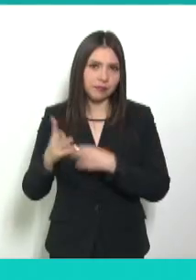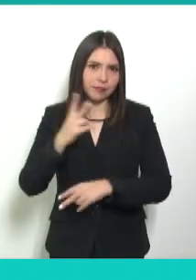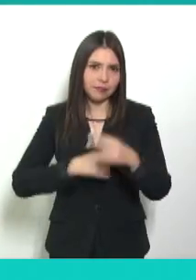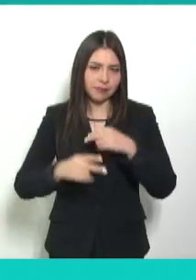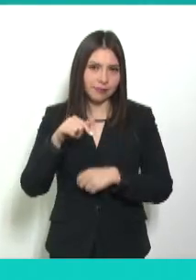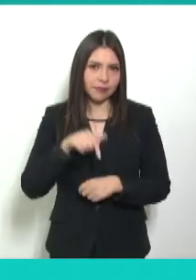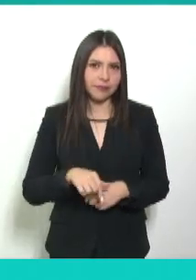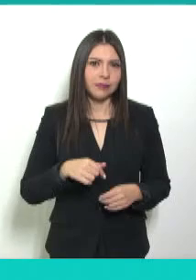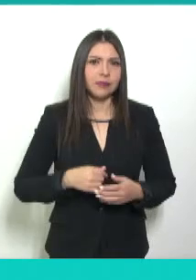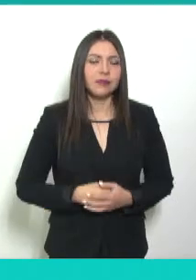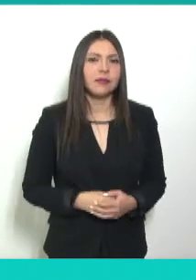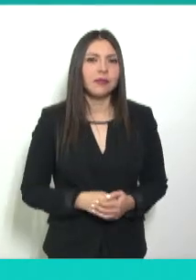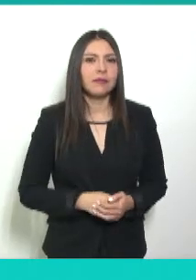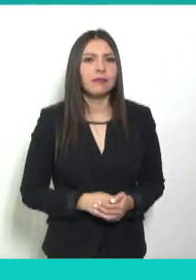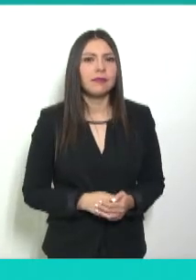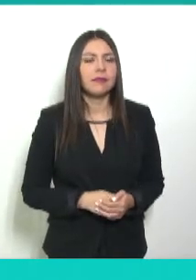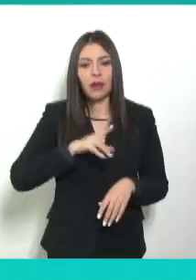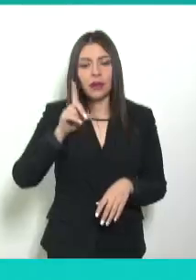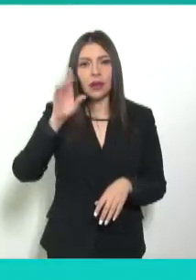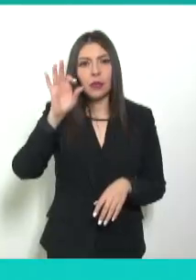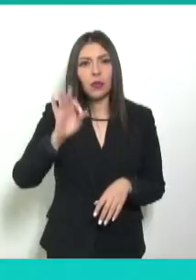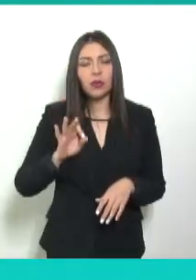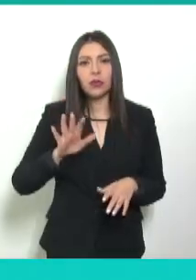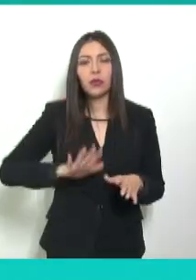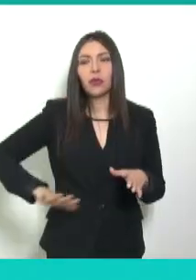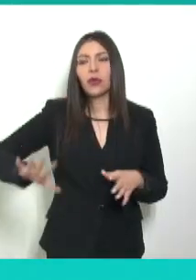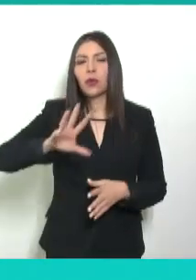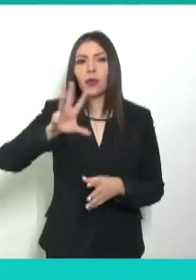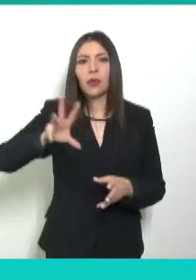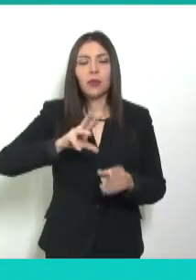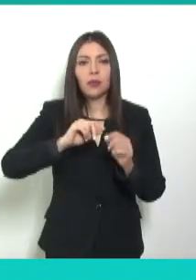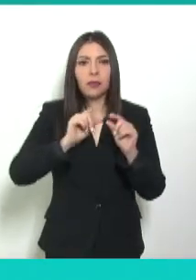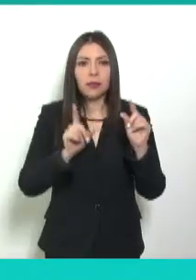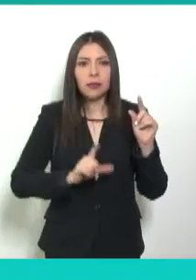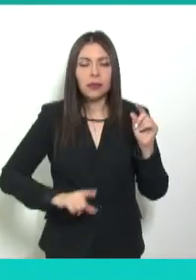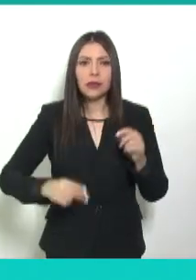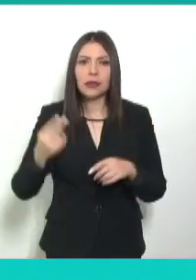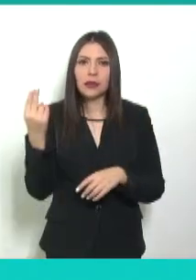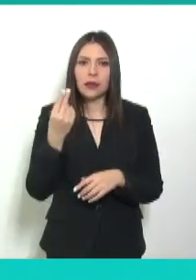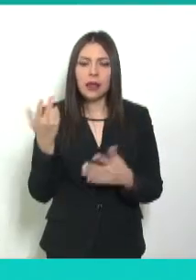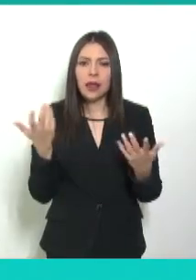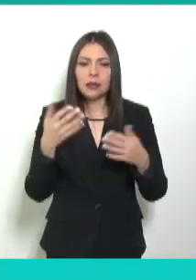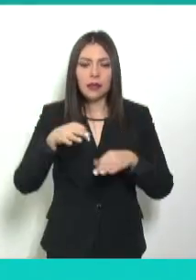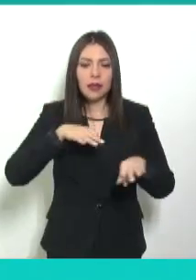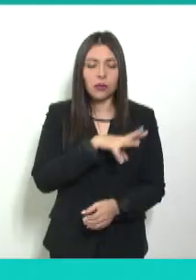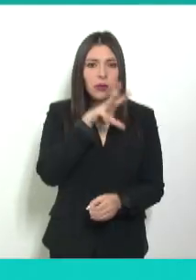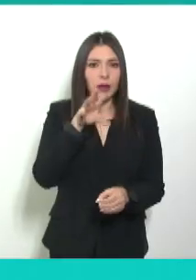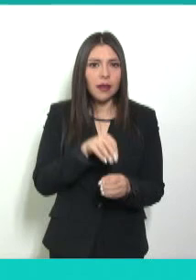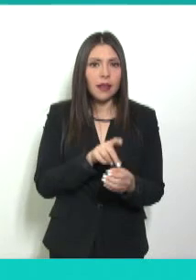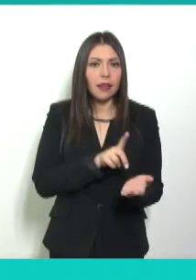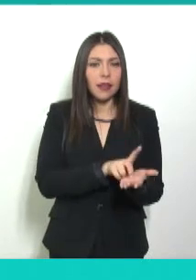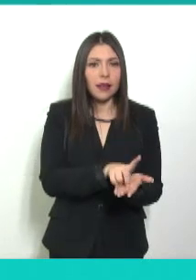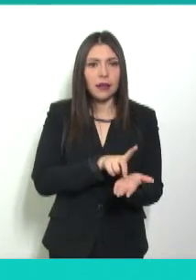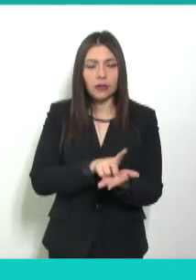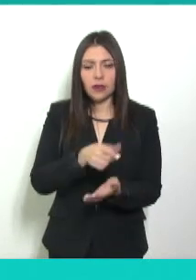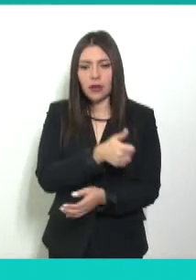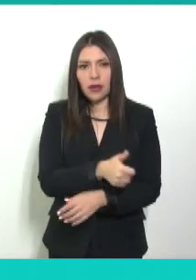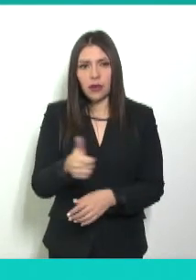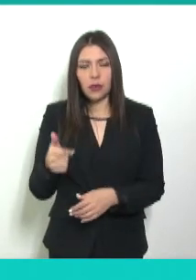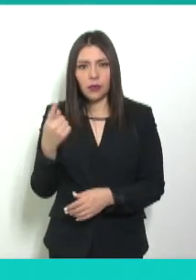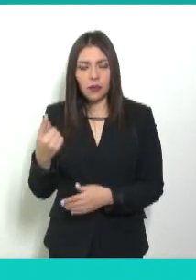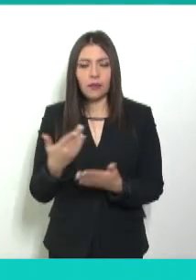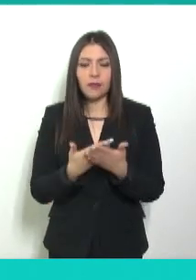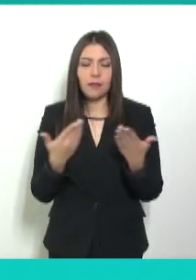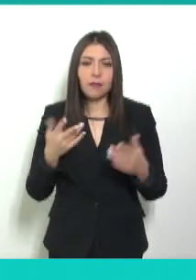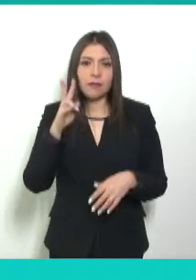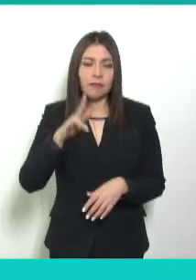Por su parte, Rosalba Valencia Cruz, presidenta de la Comisión de los Derechos de la Niñez y la Adolescencia de la Cámara de Diputados, puntualizó que los niños deben estar